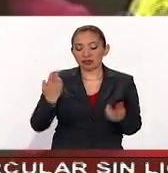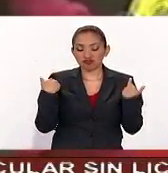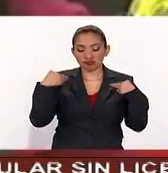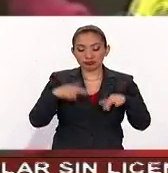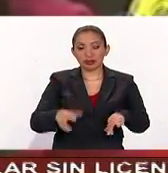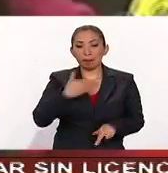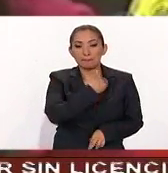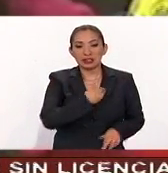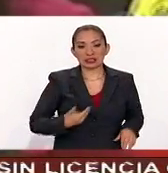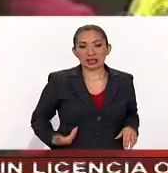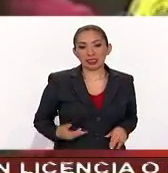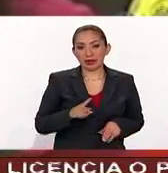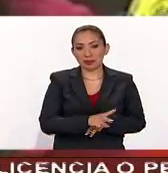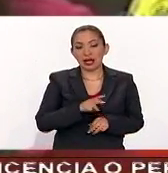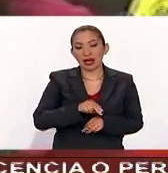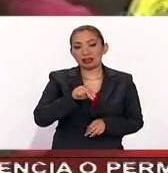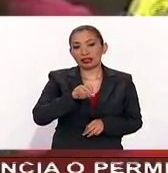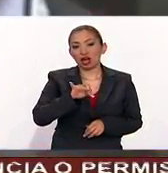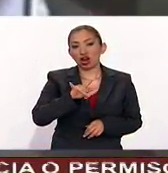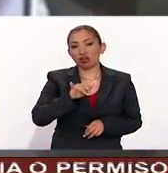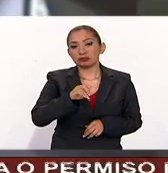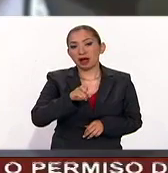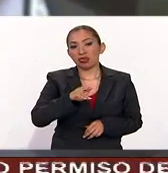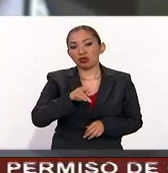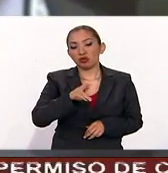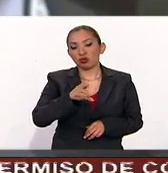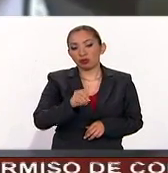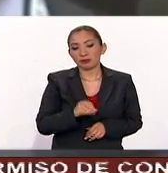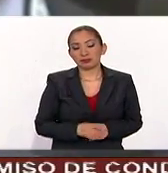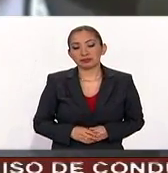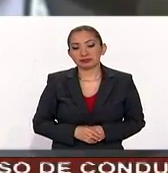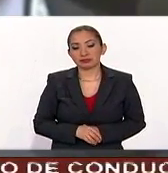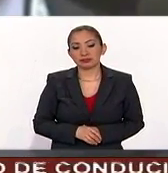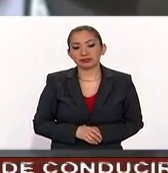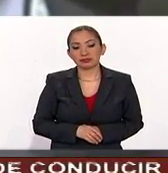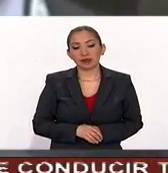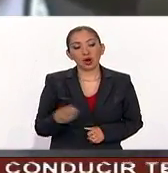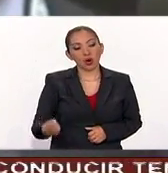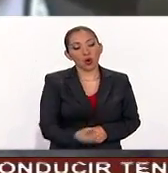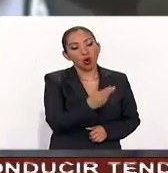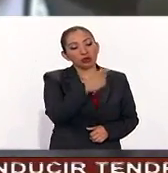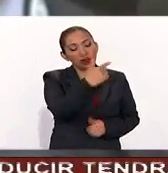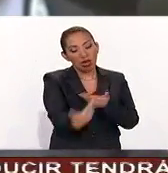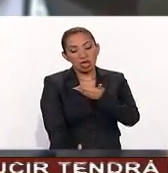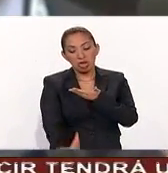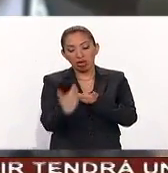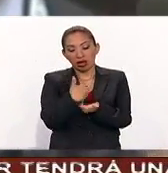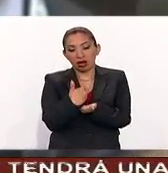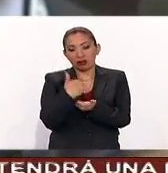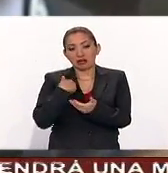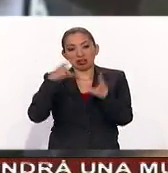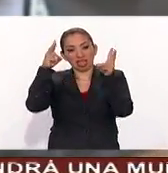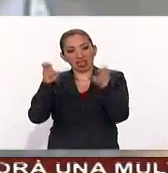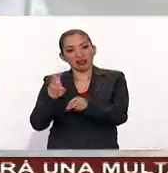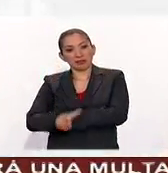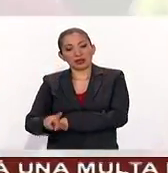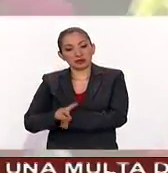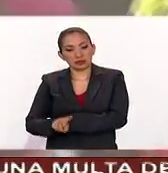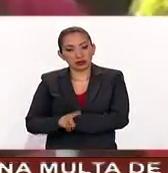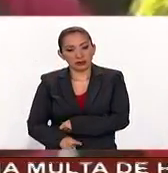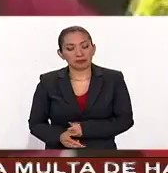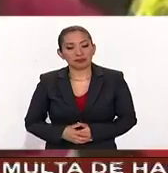presidente de la república, Nicolás Maduro Moros. Usted está haciendo injerencismo sobre los asuntos de Venezuela.